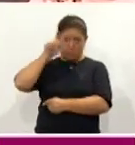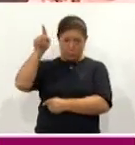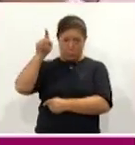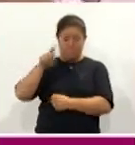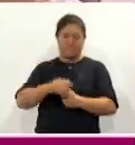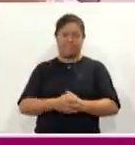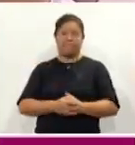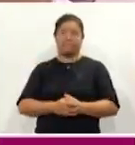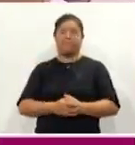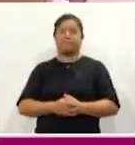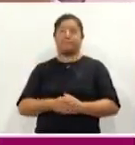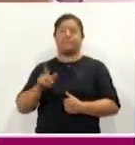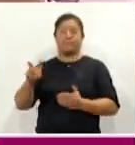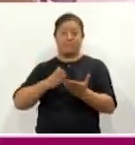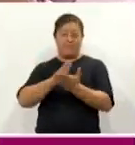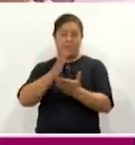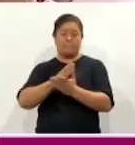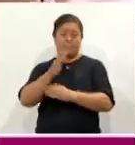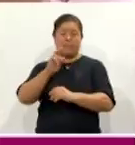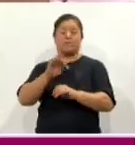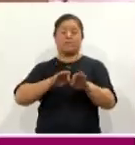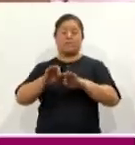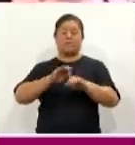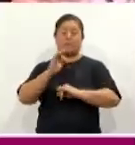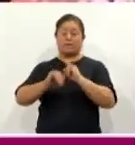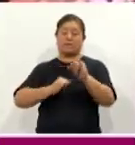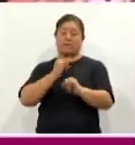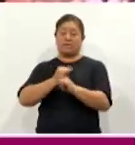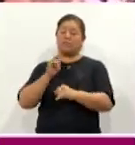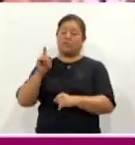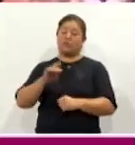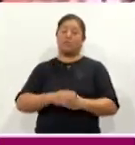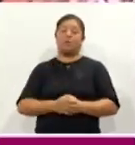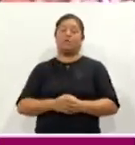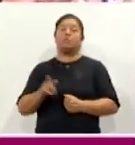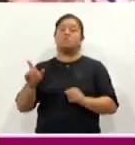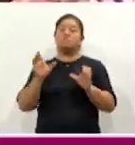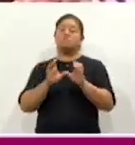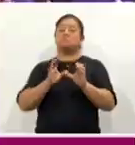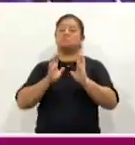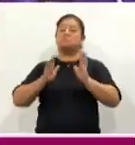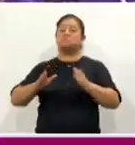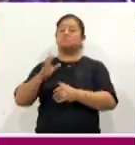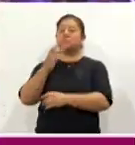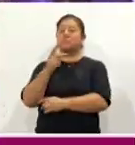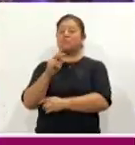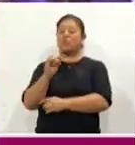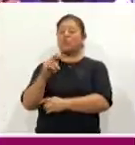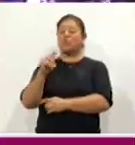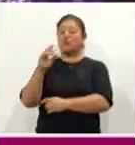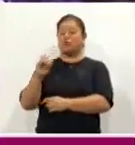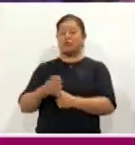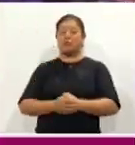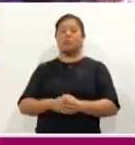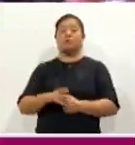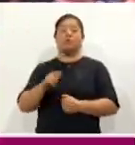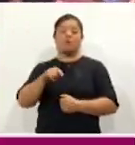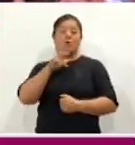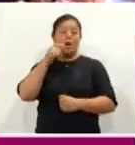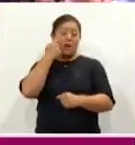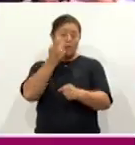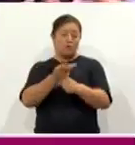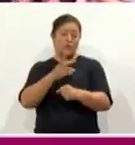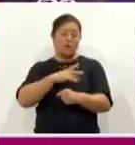voluntariado, acceso a bolsa de trabajo internacional para los jóvenes que acuden con la certificación pronto, seguro dentro del voluntariado y